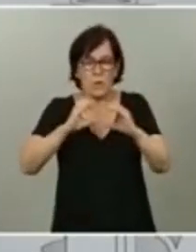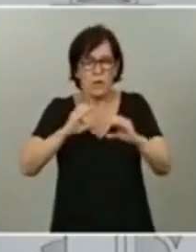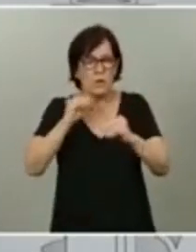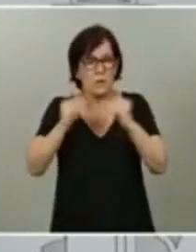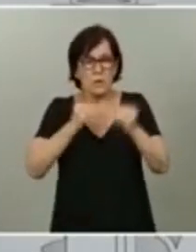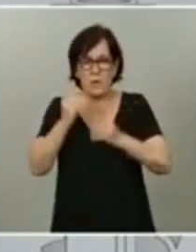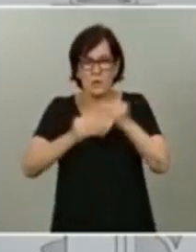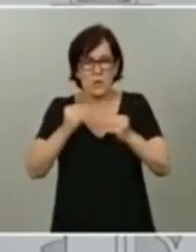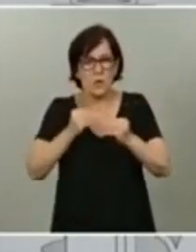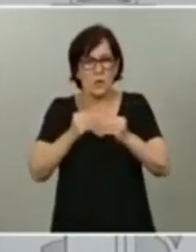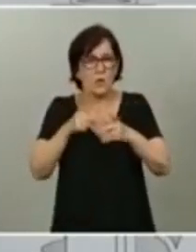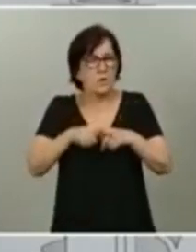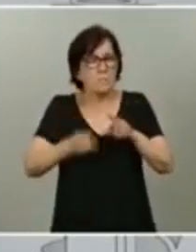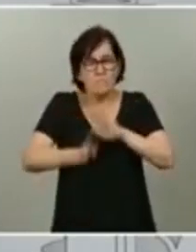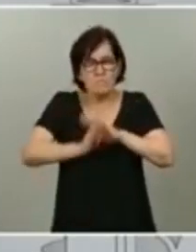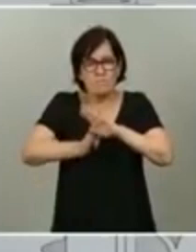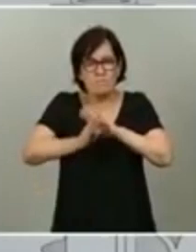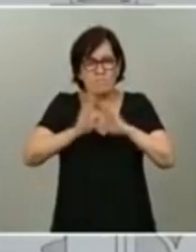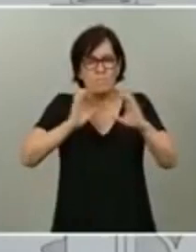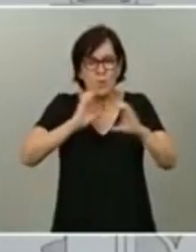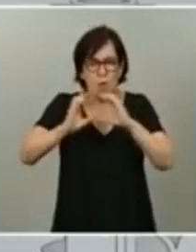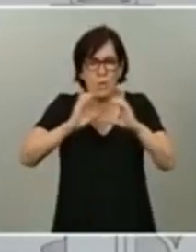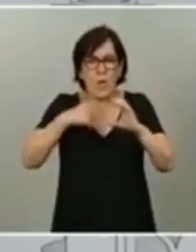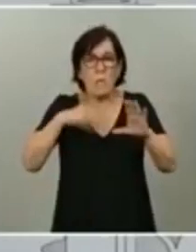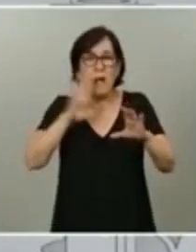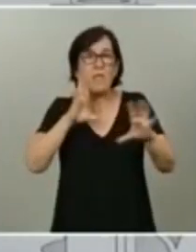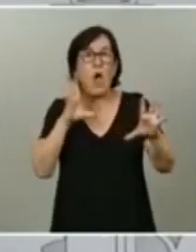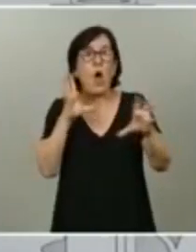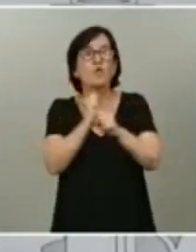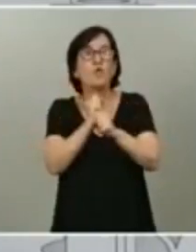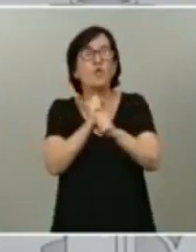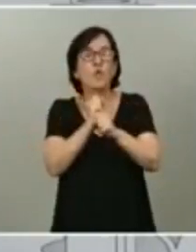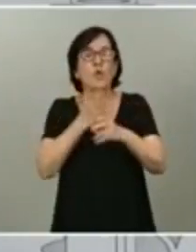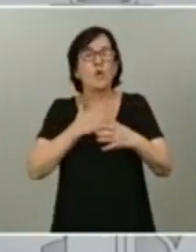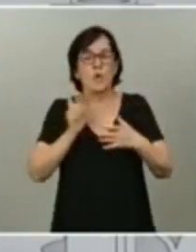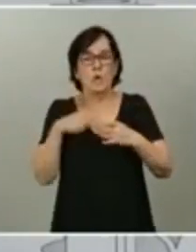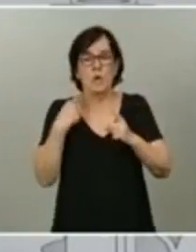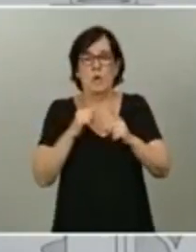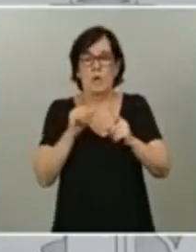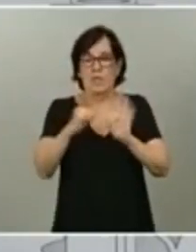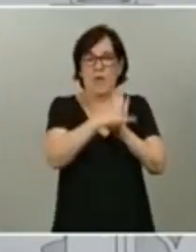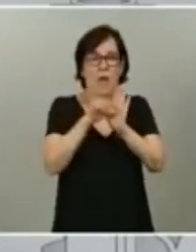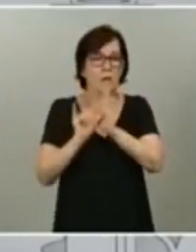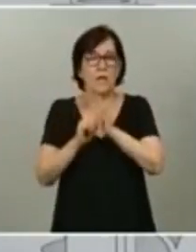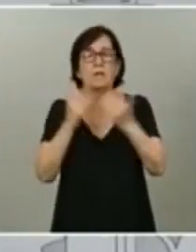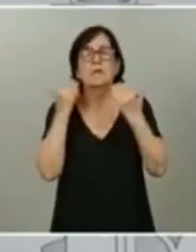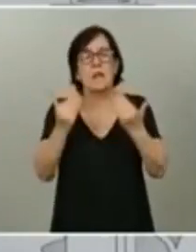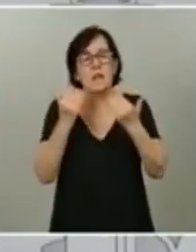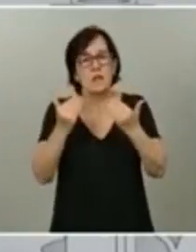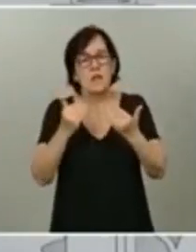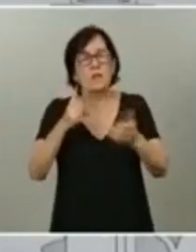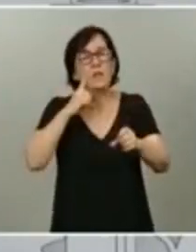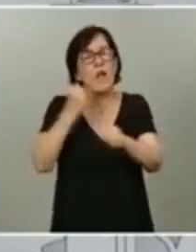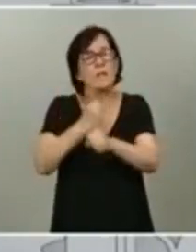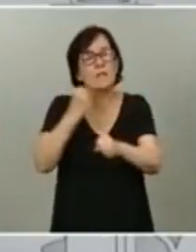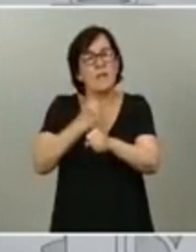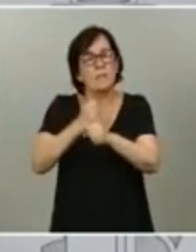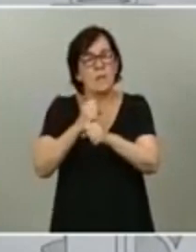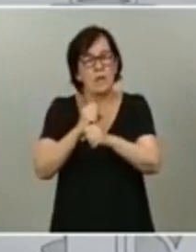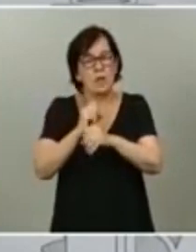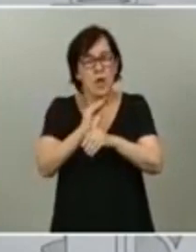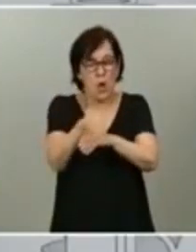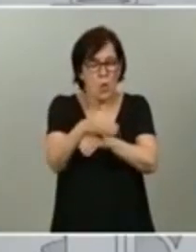luz de la información cuando parecía que todo estaba oscuro a nuestro alrededor. Gracias a los trabajadores que cuidan de nuestros mayores